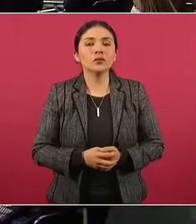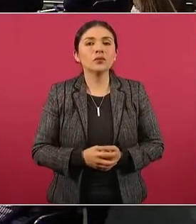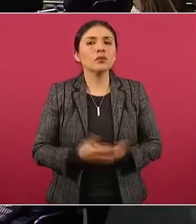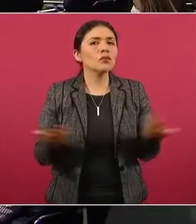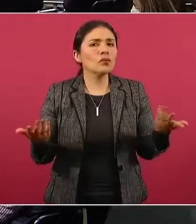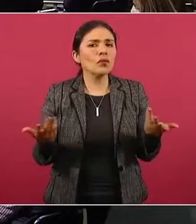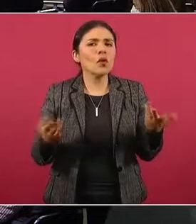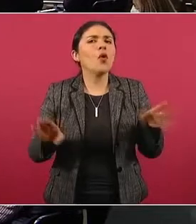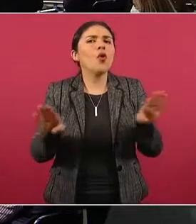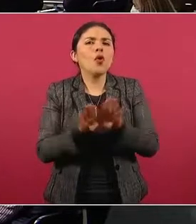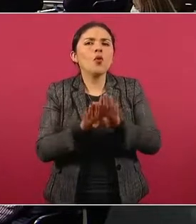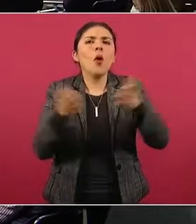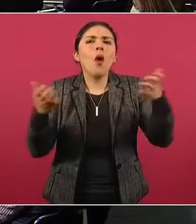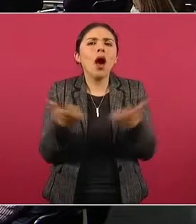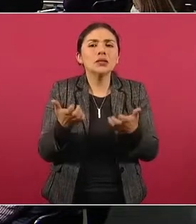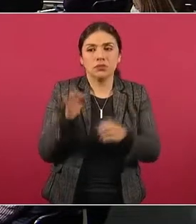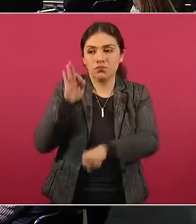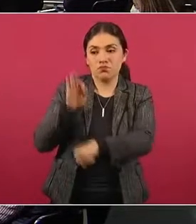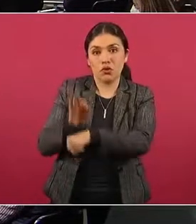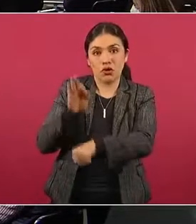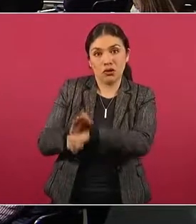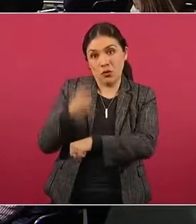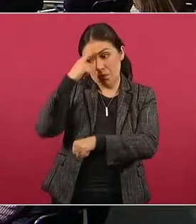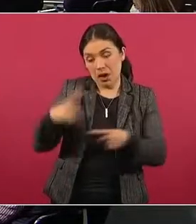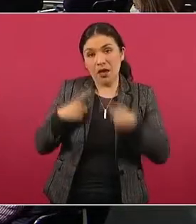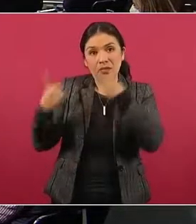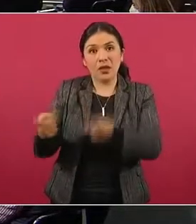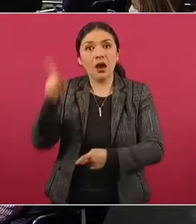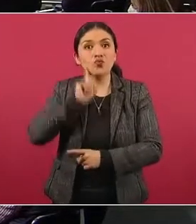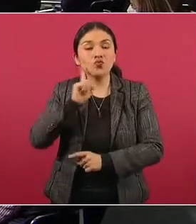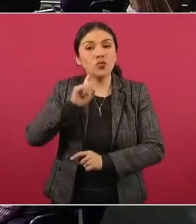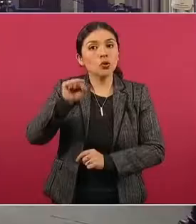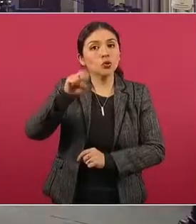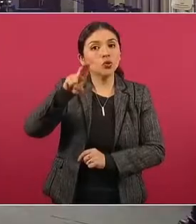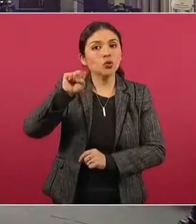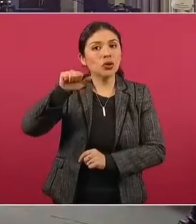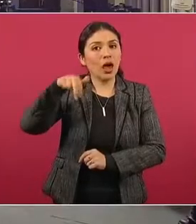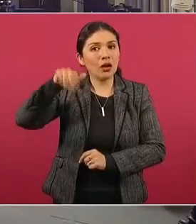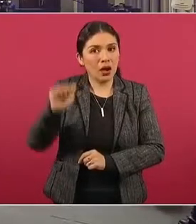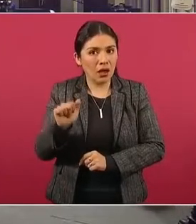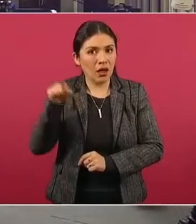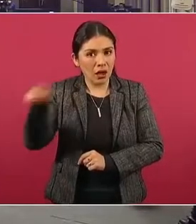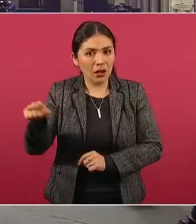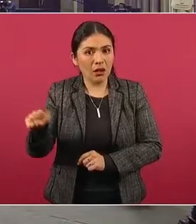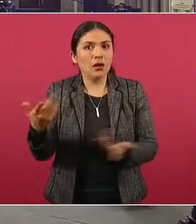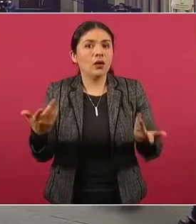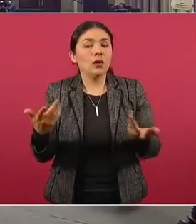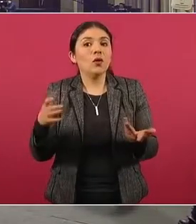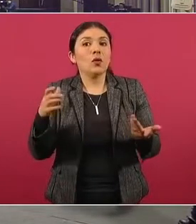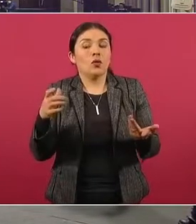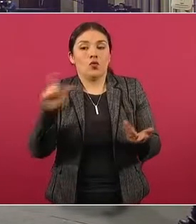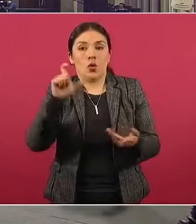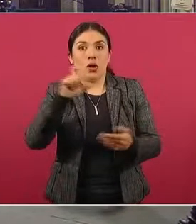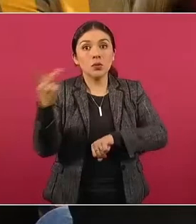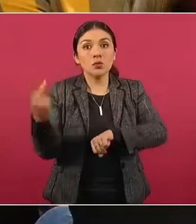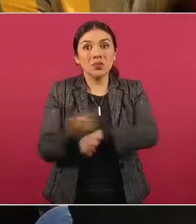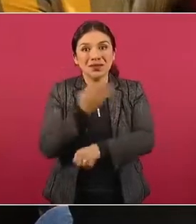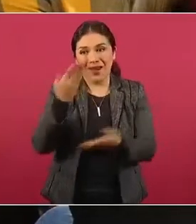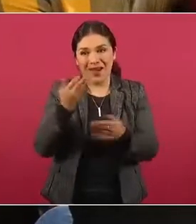ser las medidas de protección que se le otorgarán a Susana en el tiempo que se está dando esta